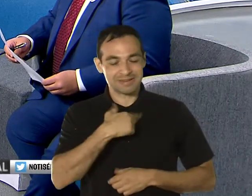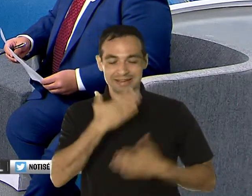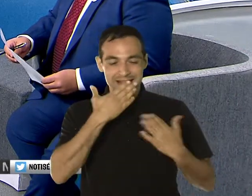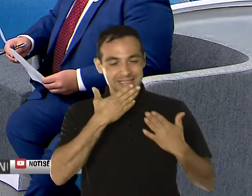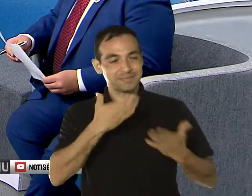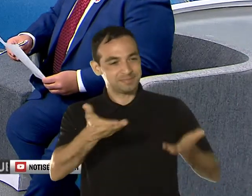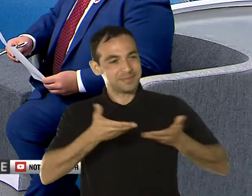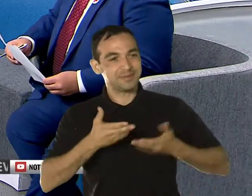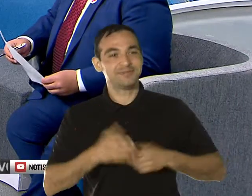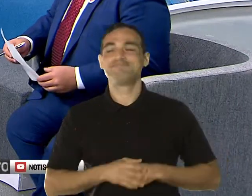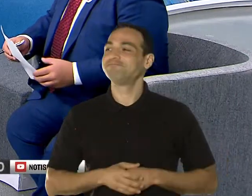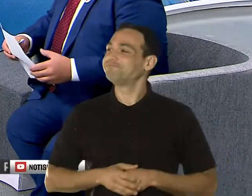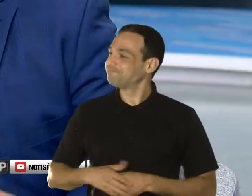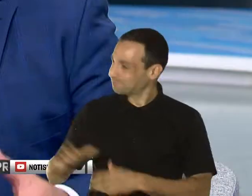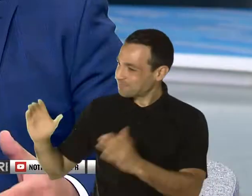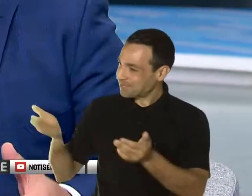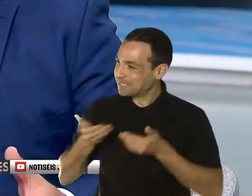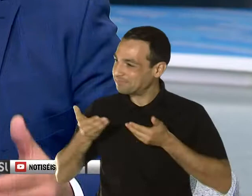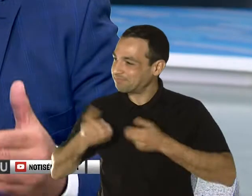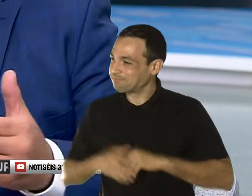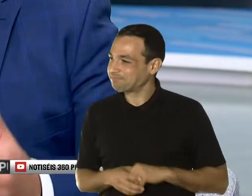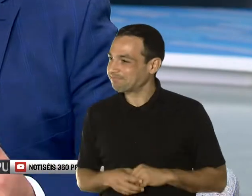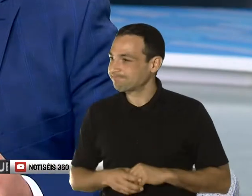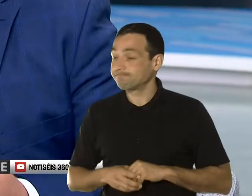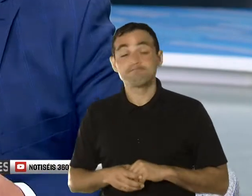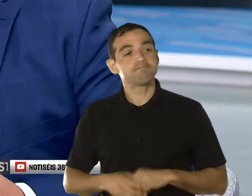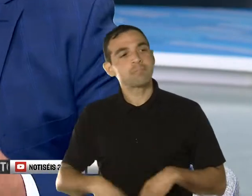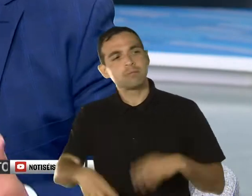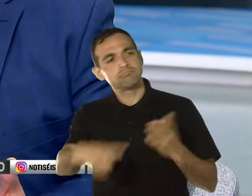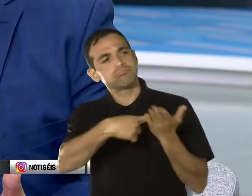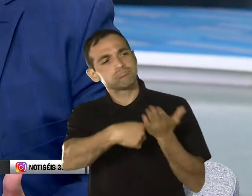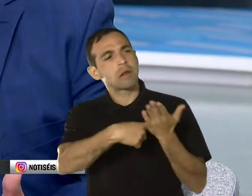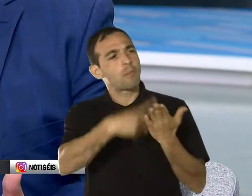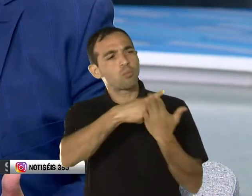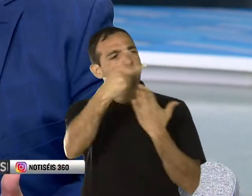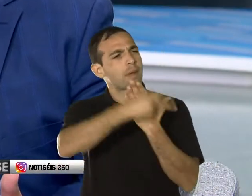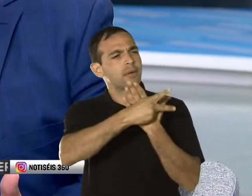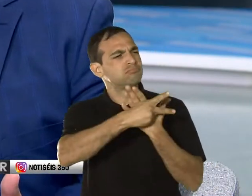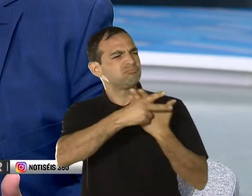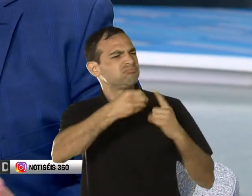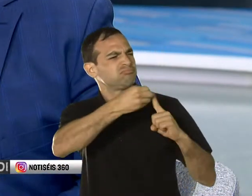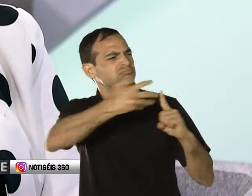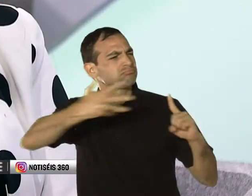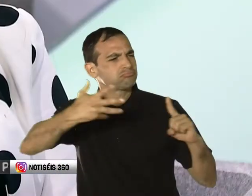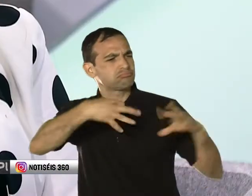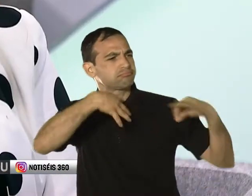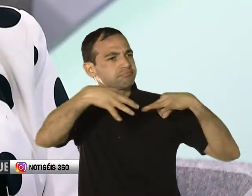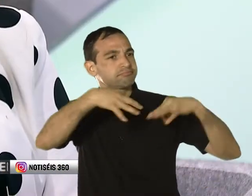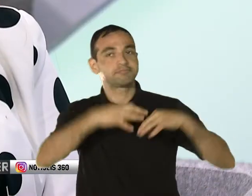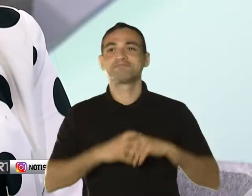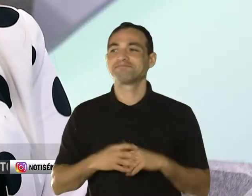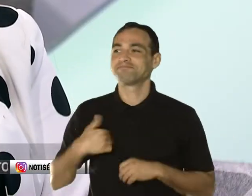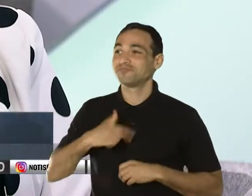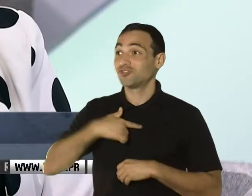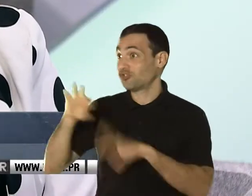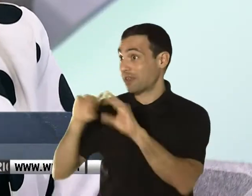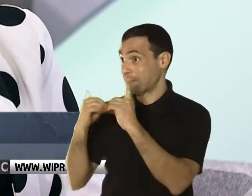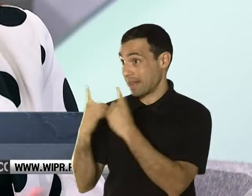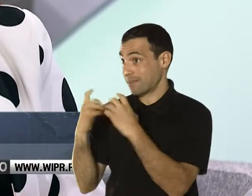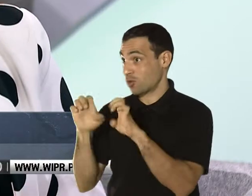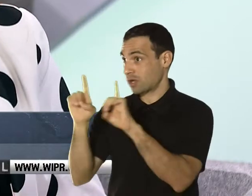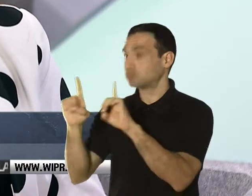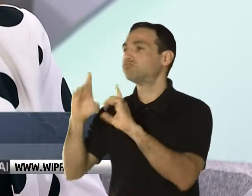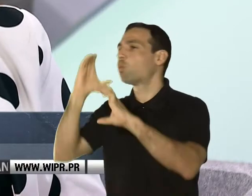programa. Claro que sí, bienvenida. Mire, cuando hablamos de este programa, ¿en qué consiste el mismo? Pues mira, nosotros como Departamento de Educación hemos estado